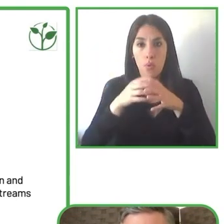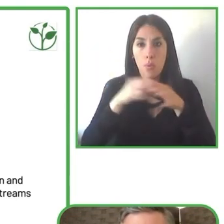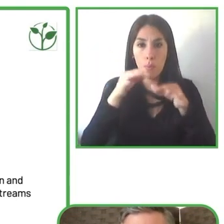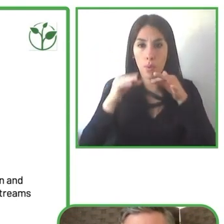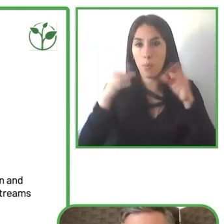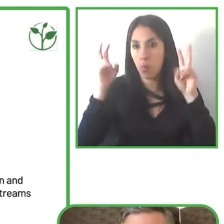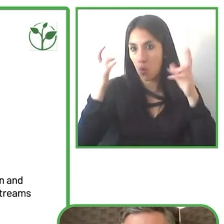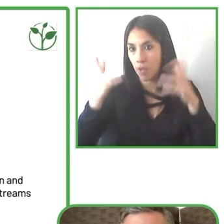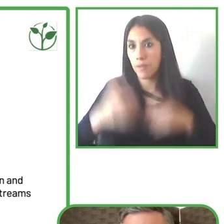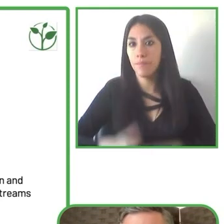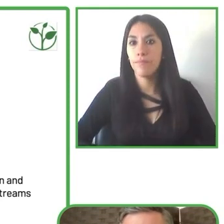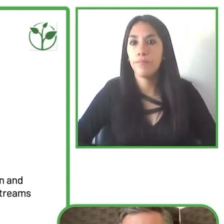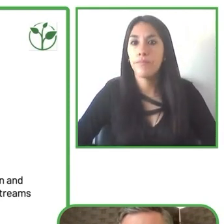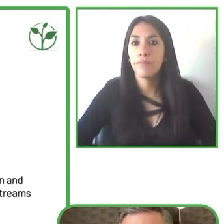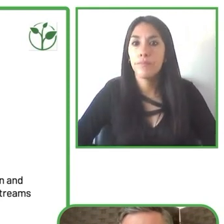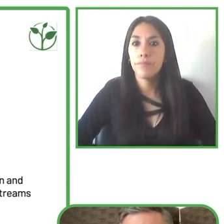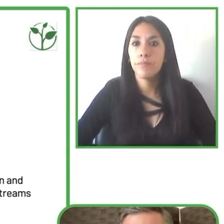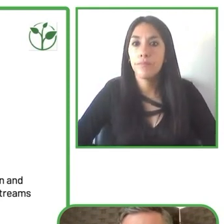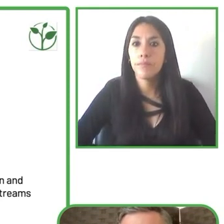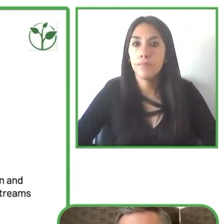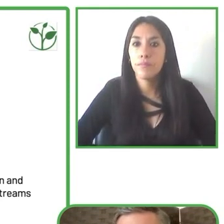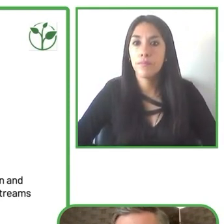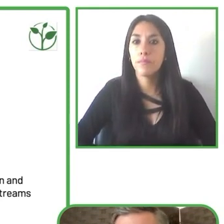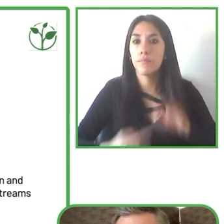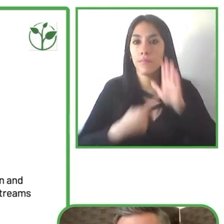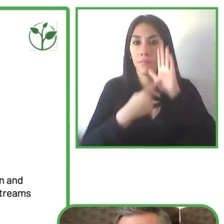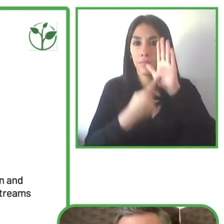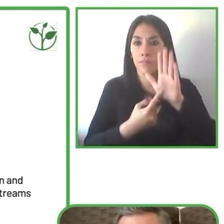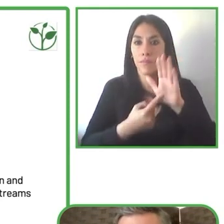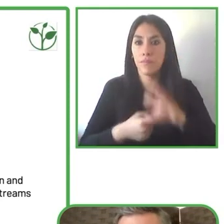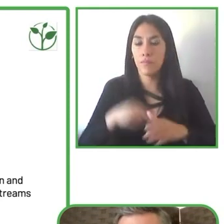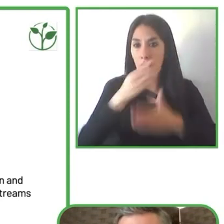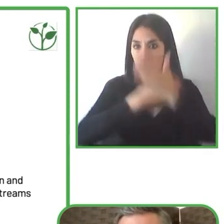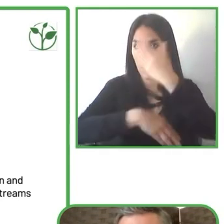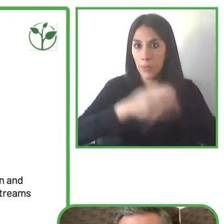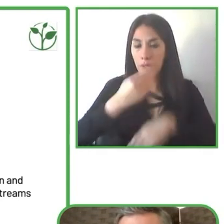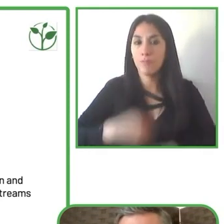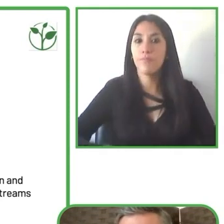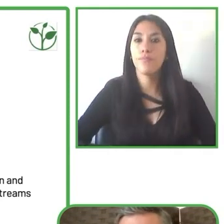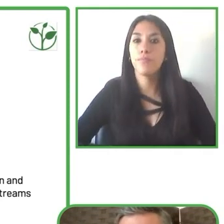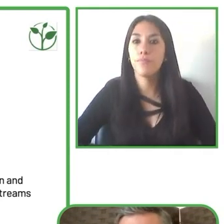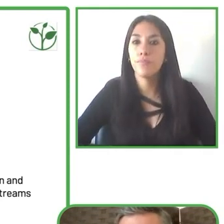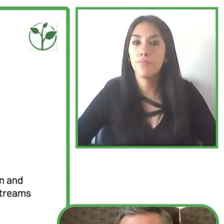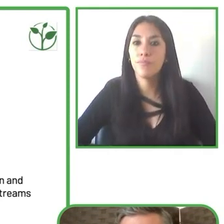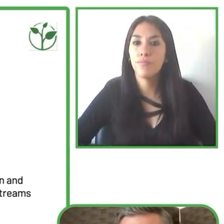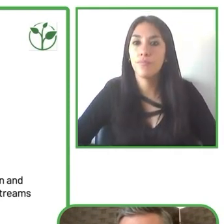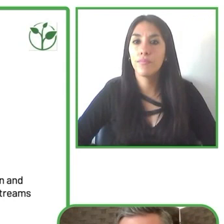discapacidad en lo que tiene que ver con transmisiones